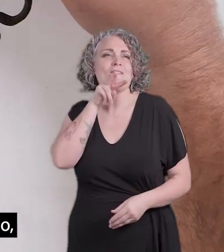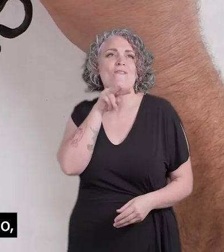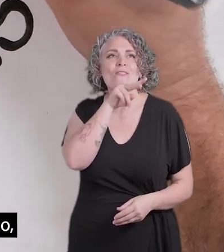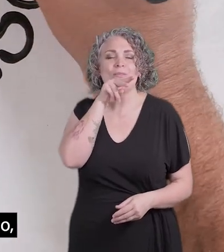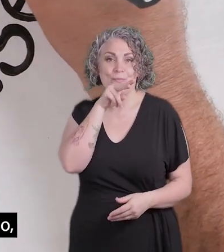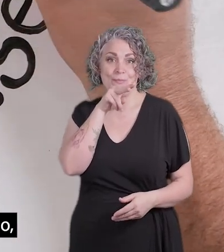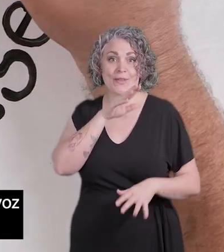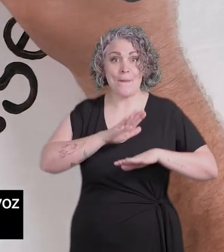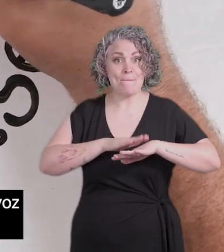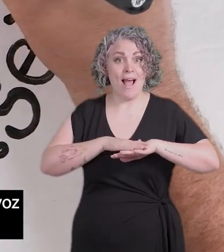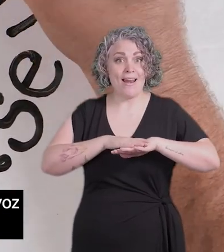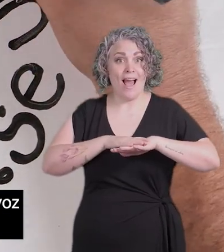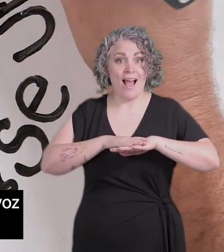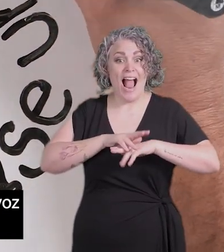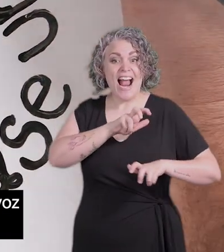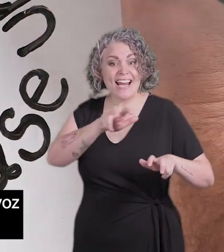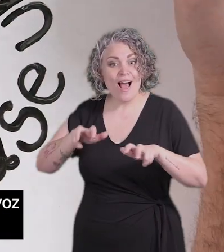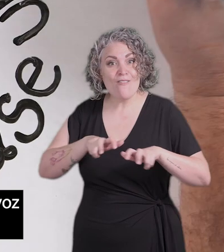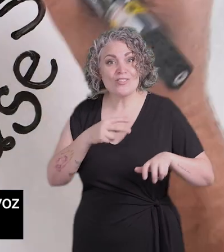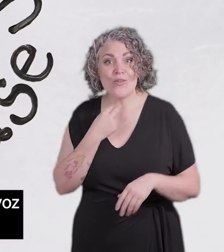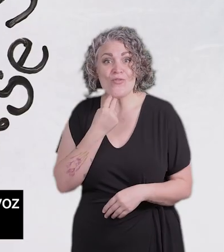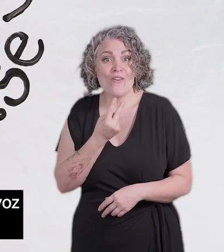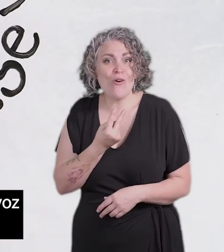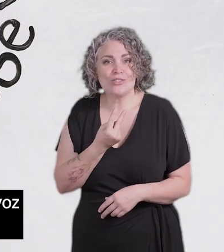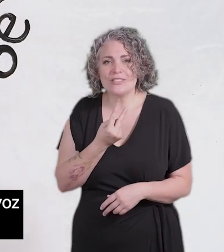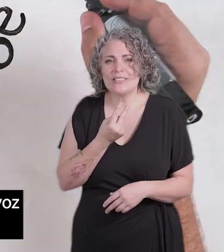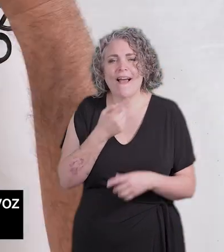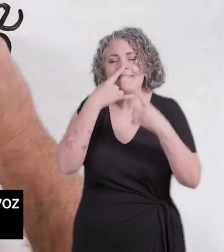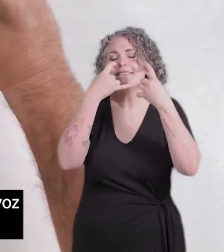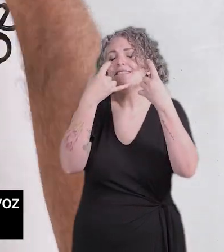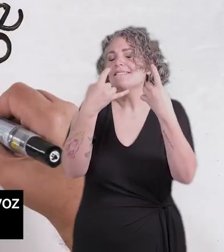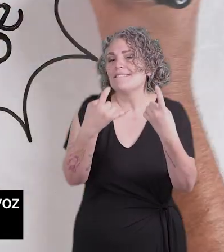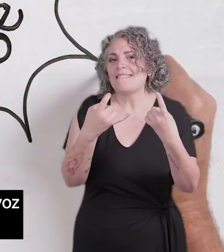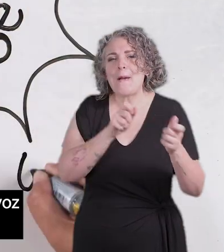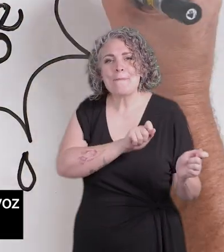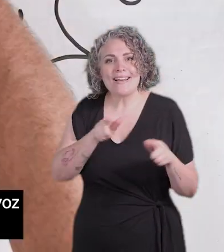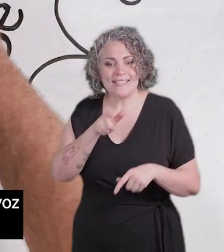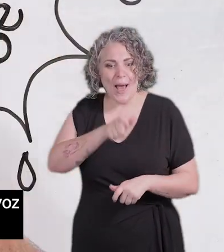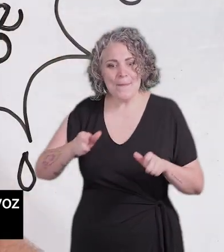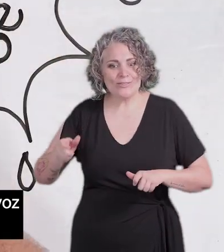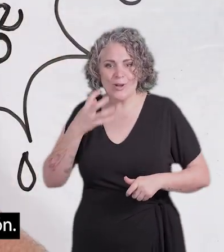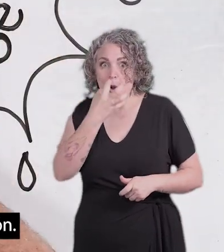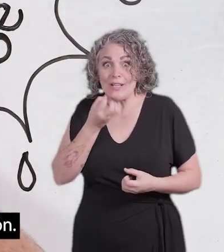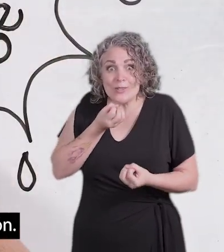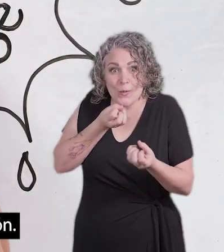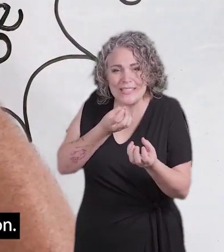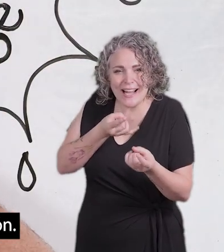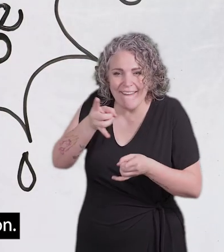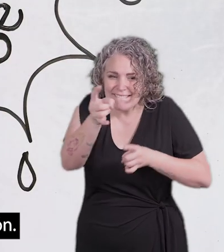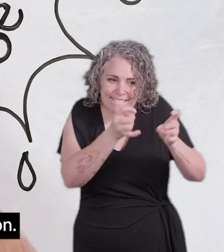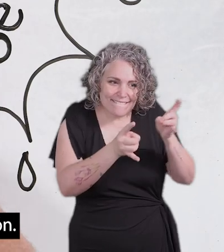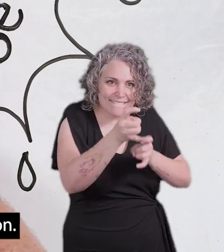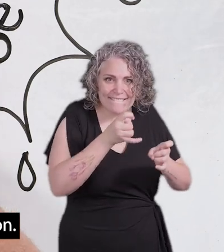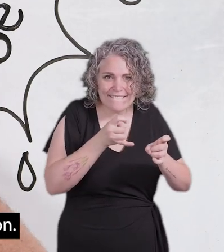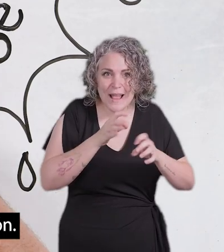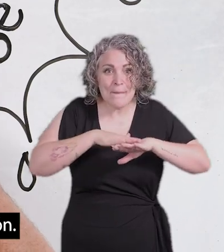Para que nos salga una grabación de voz digna de cuentacuentos Que nos haga